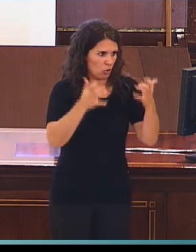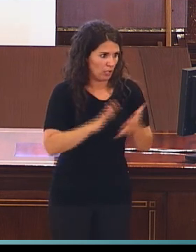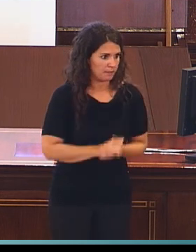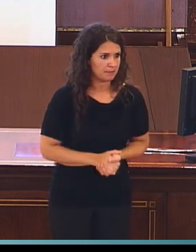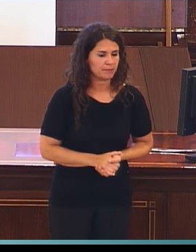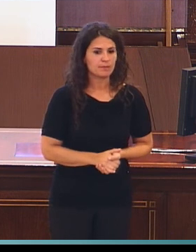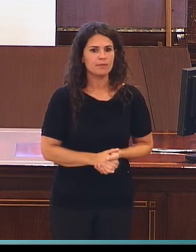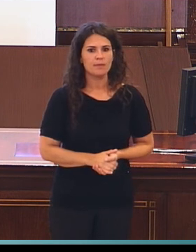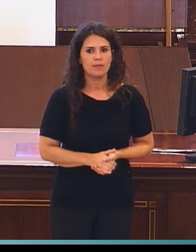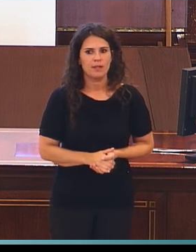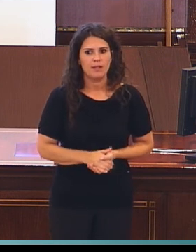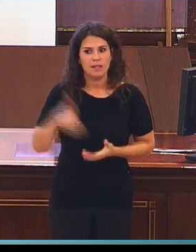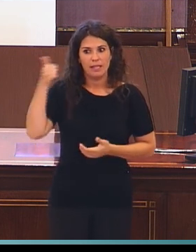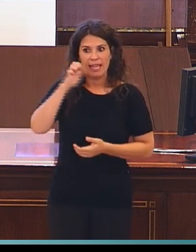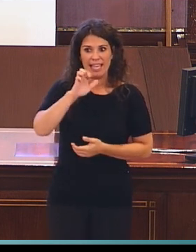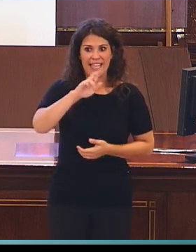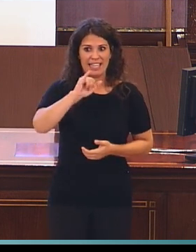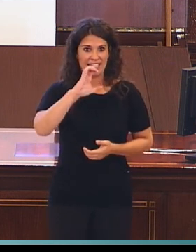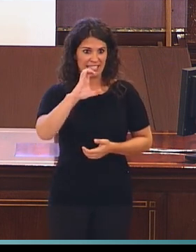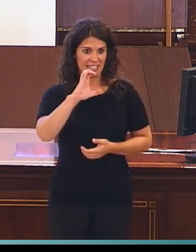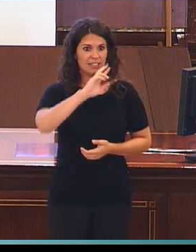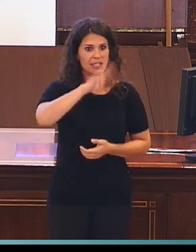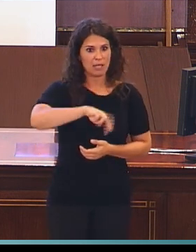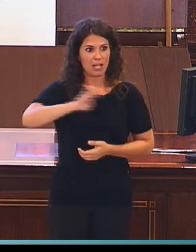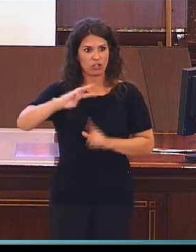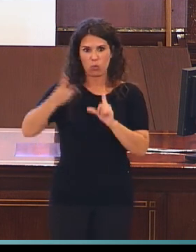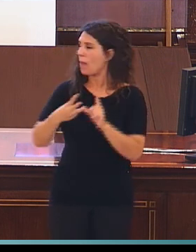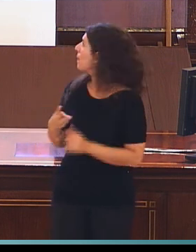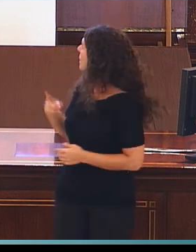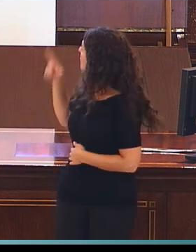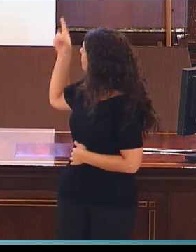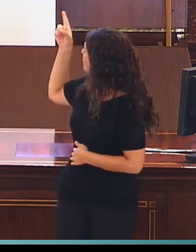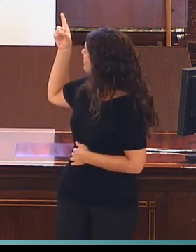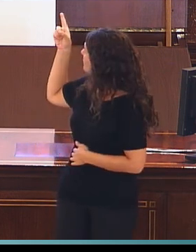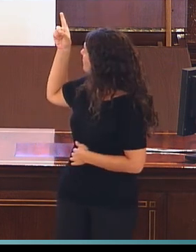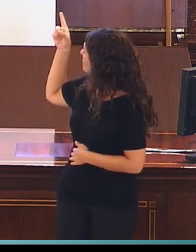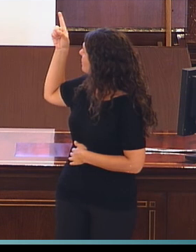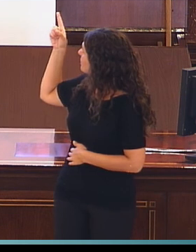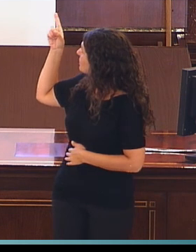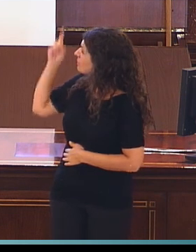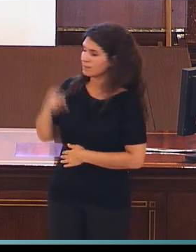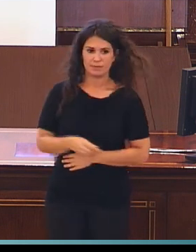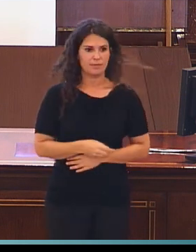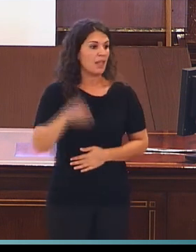Aparte de la base de datos ERIC, consulté la Web of Science, que es otra base de datos muy consultada